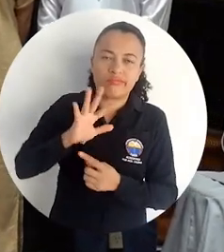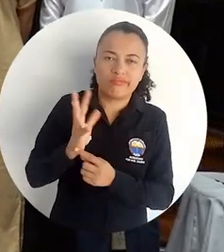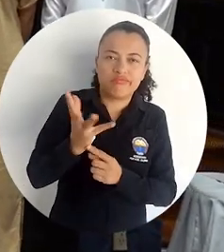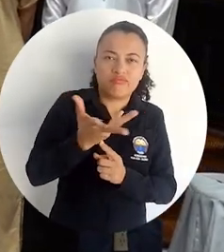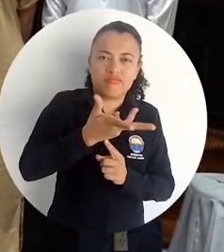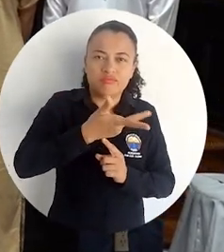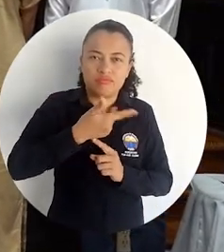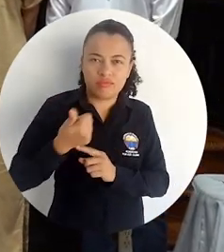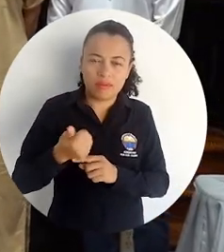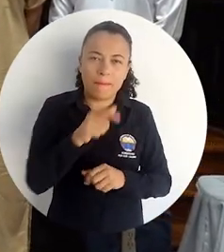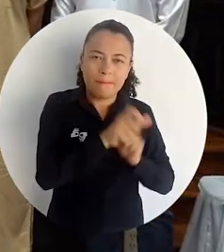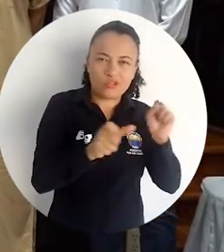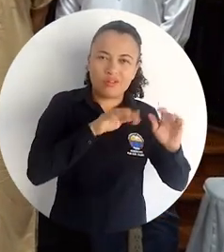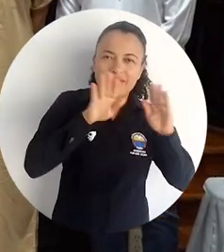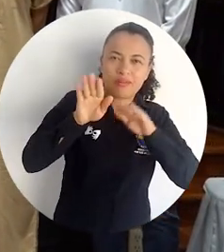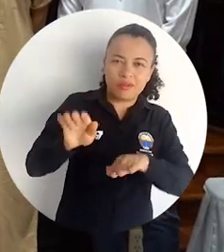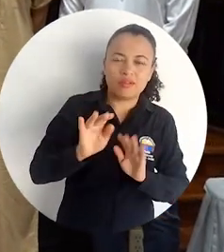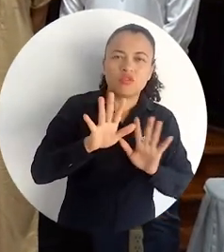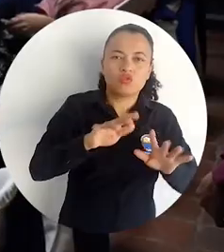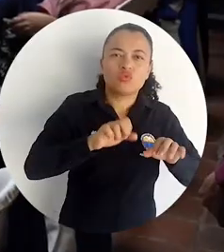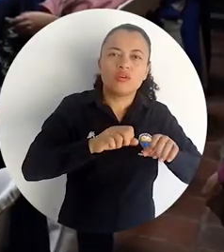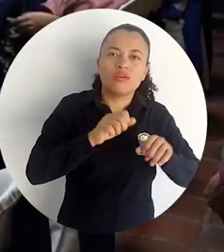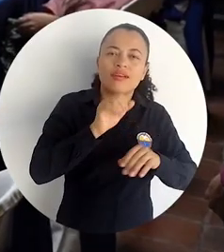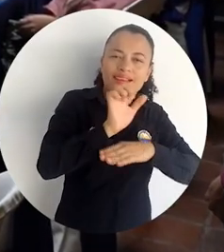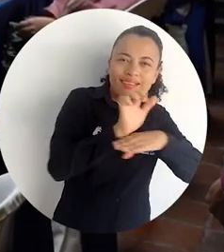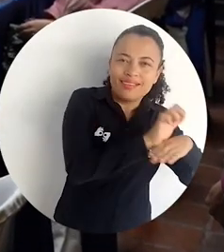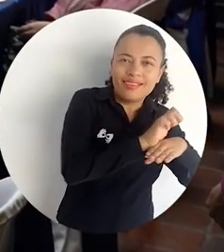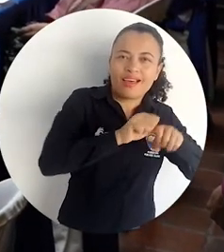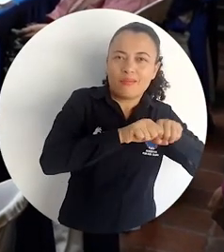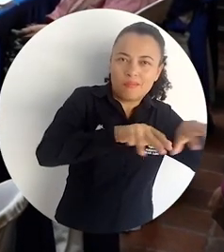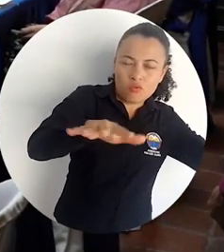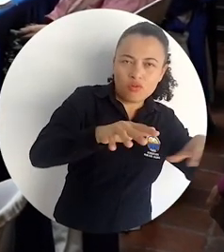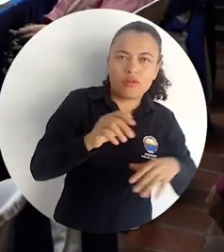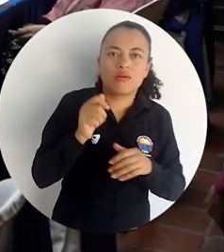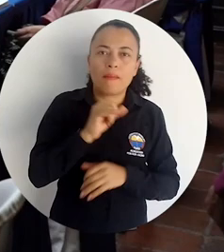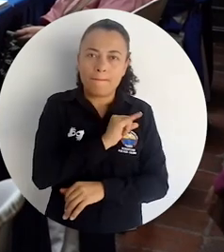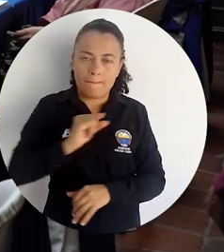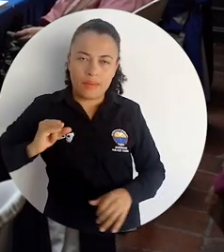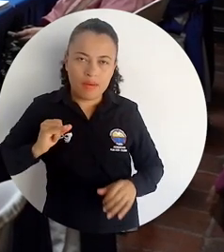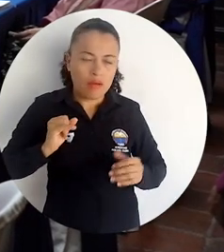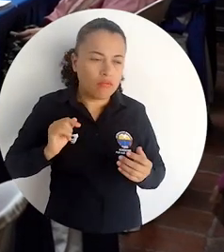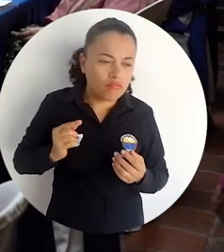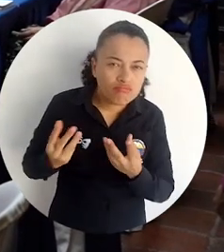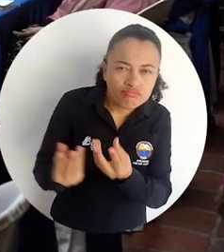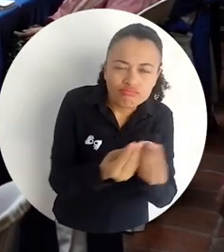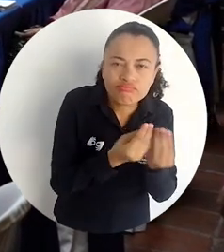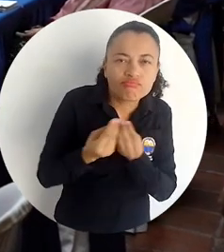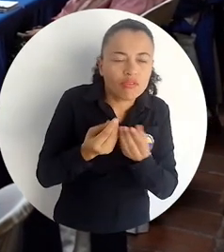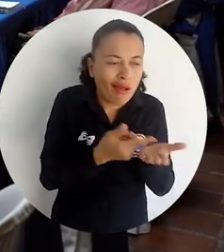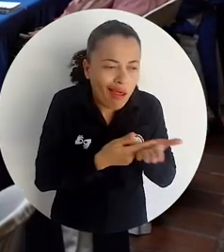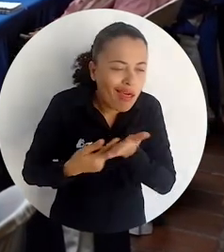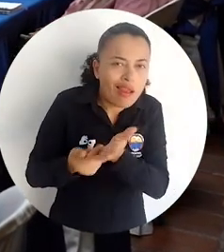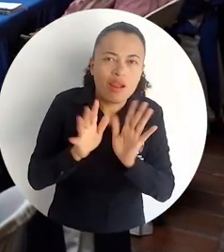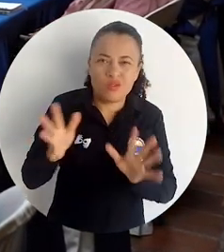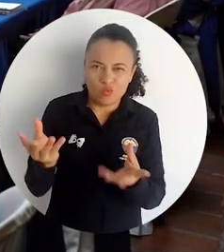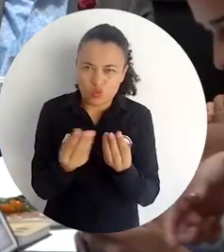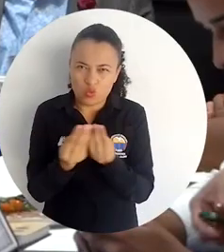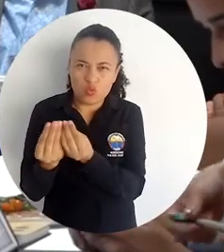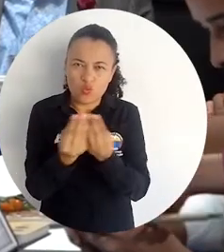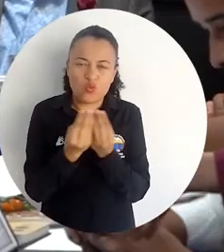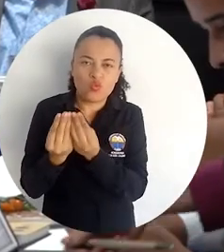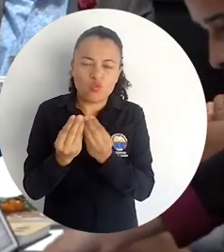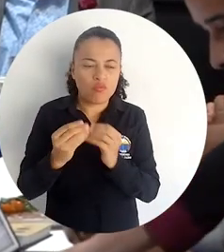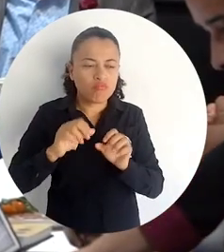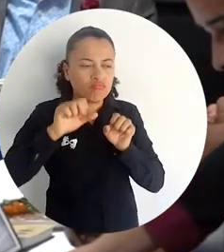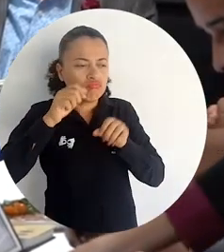En el Centro Cultural Claustro San Juan de Pomuceno, representantes de instituciones del sector público y privado se reunieron con el Comité Evaluador